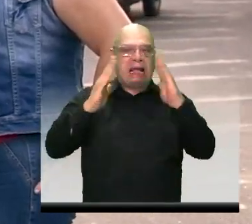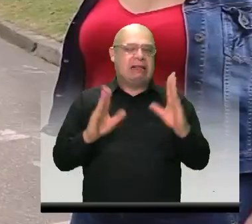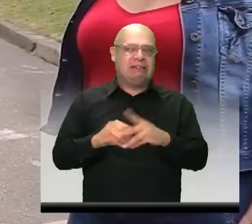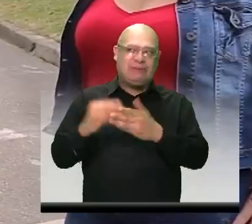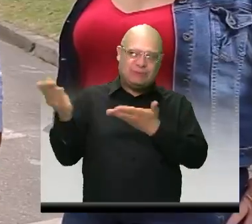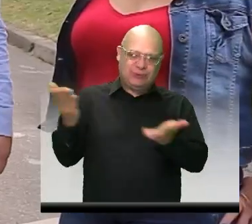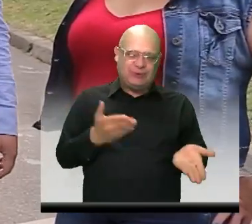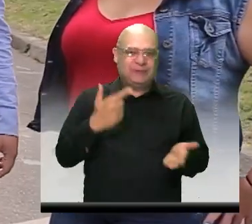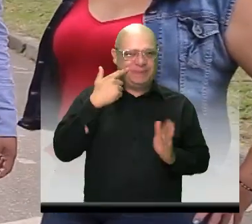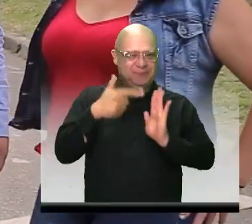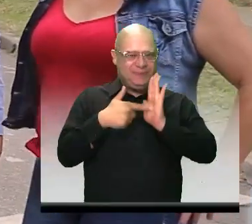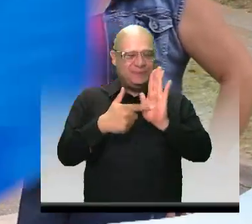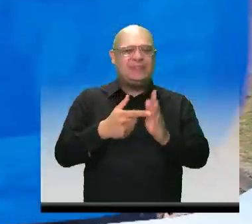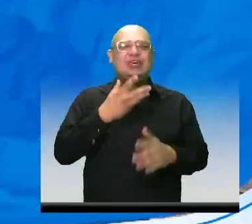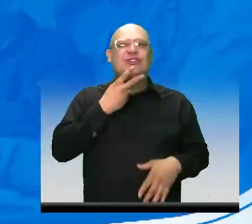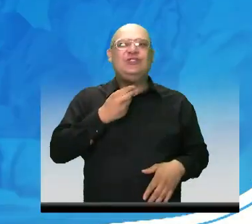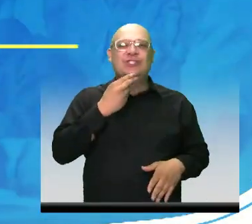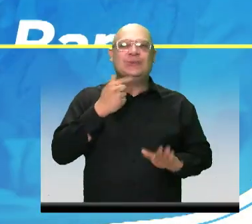nota del chivo. Vamos a verla.